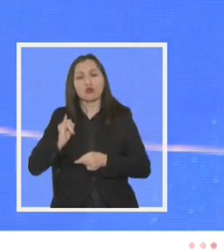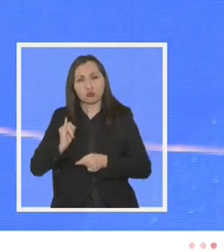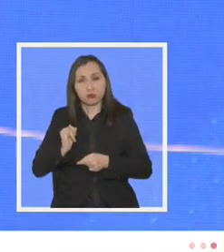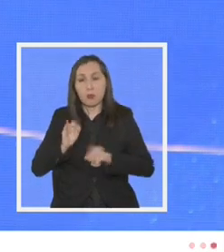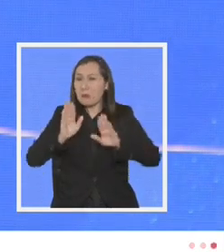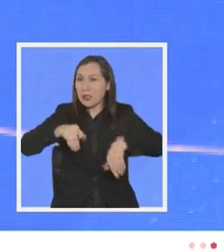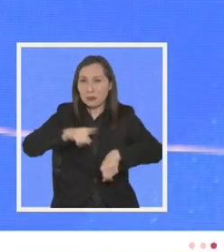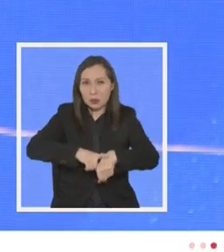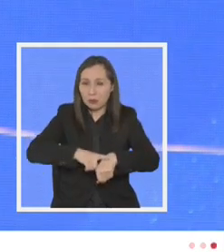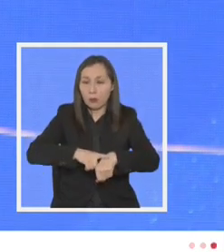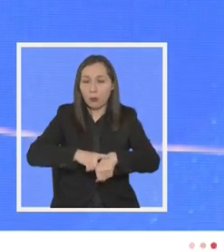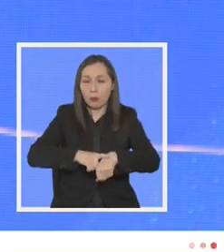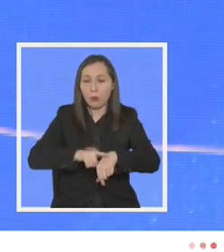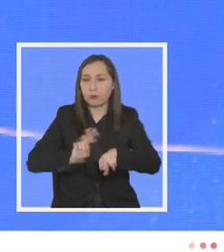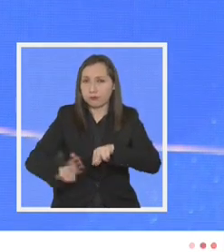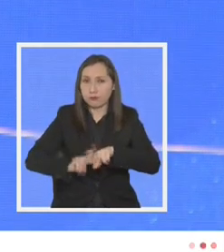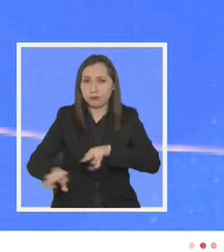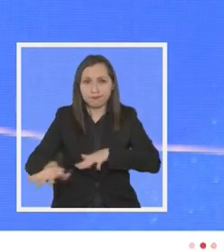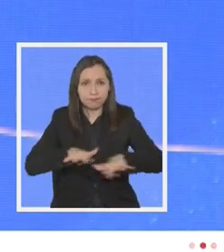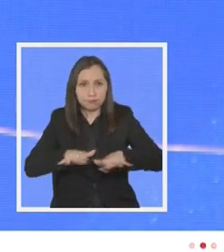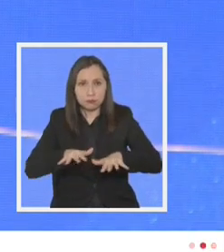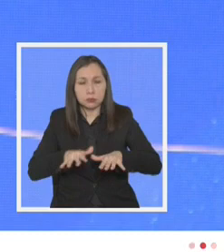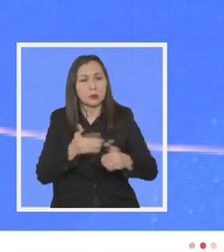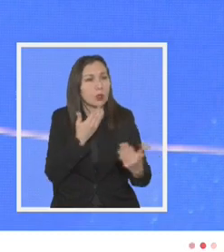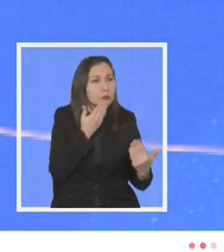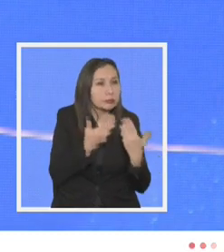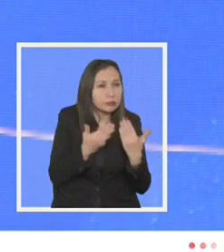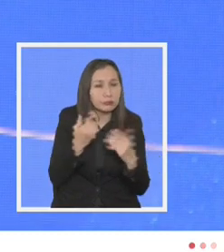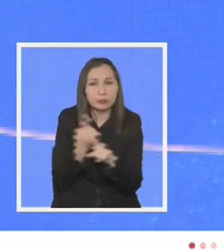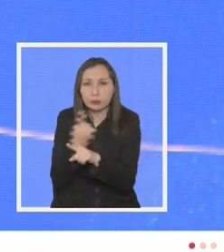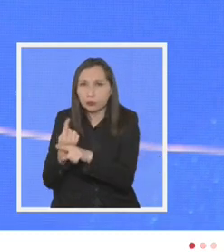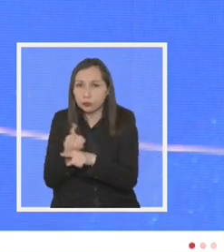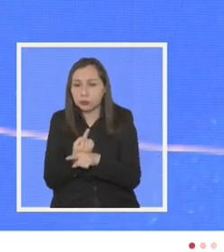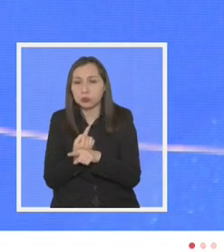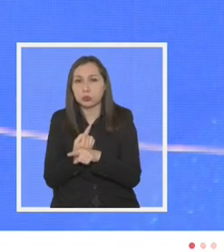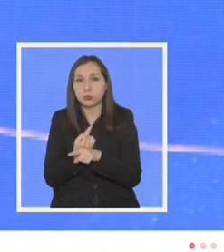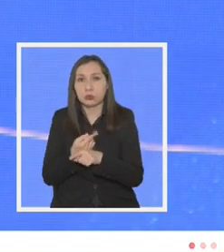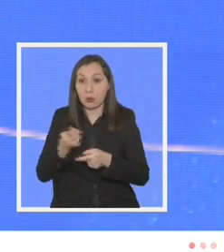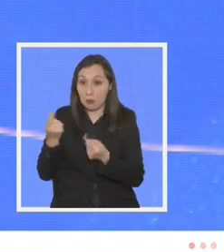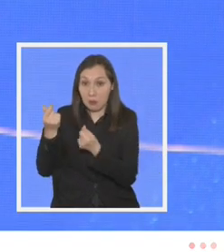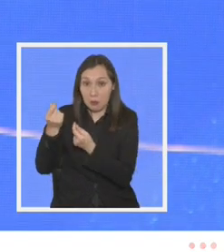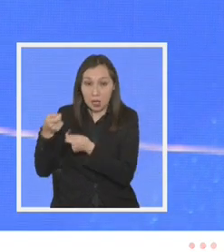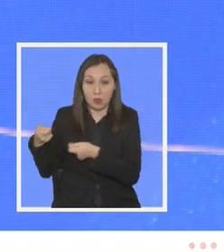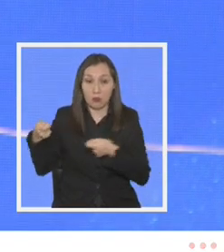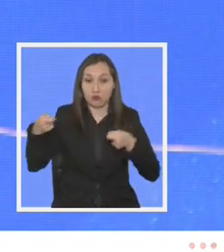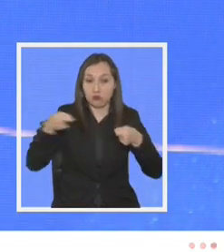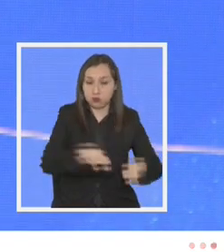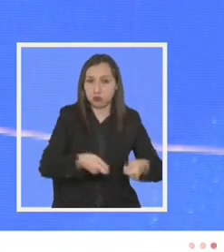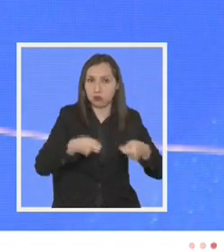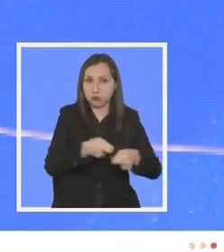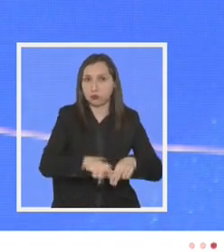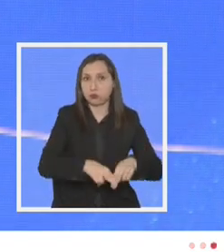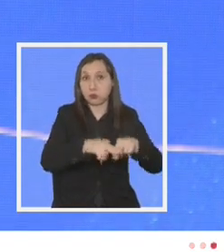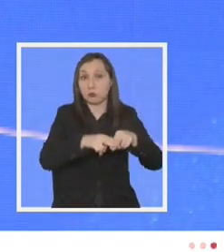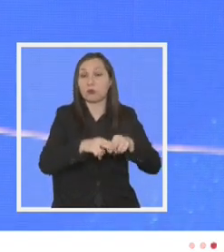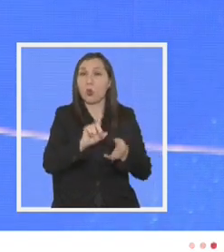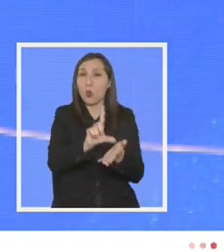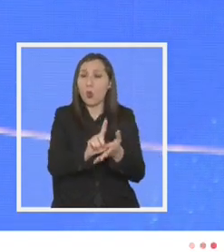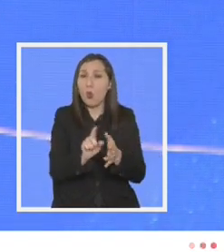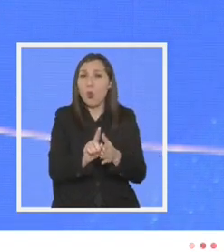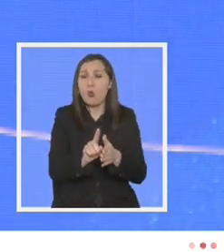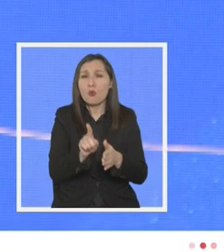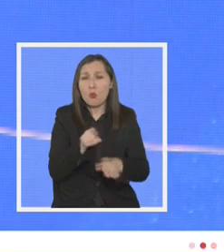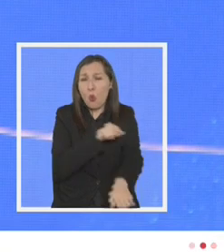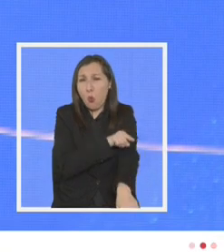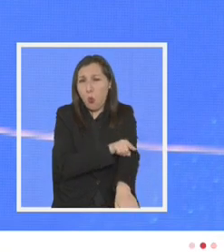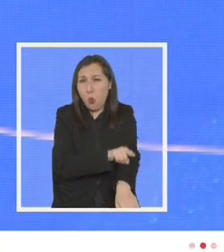haciendo a la vez con diálogo, con inversión en una de las zonas más rezagadas